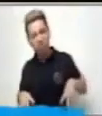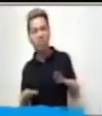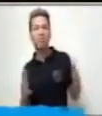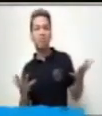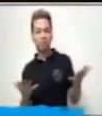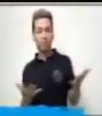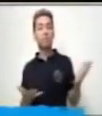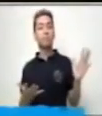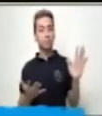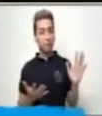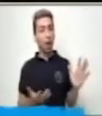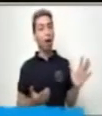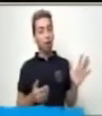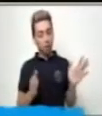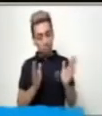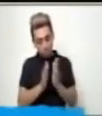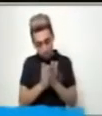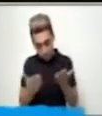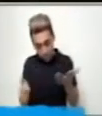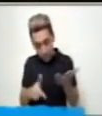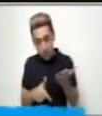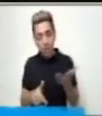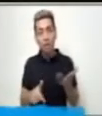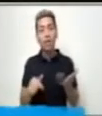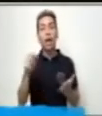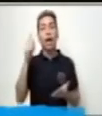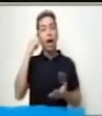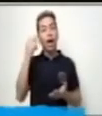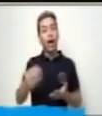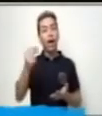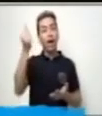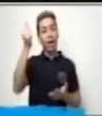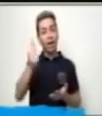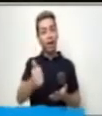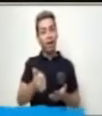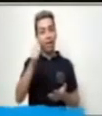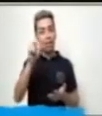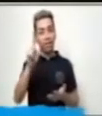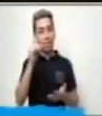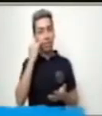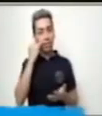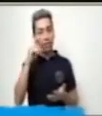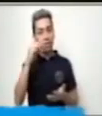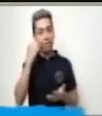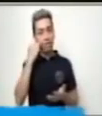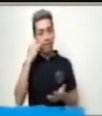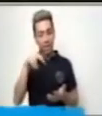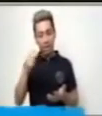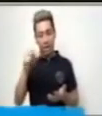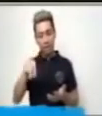caso es un libro de adivinanzas. Abramos nuestro libro.